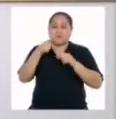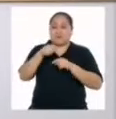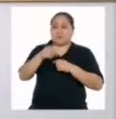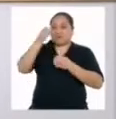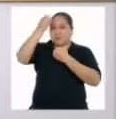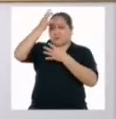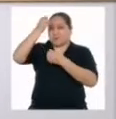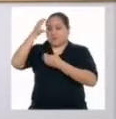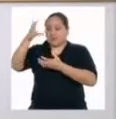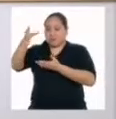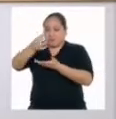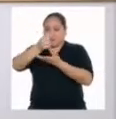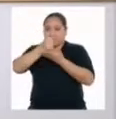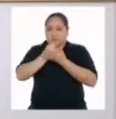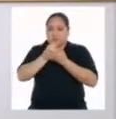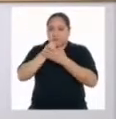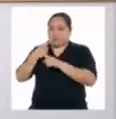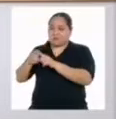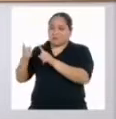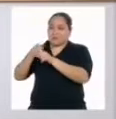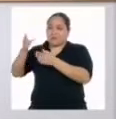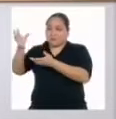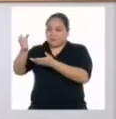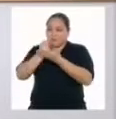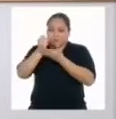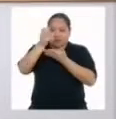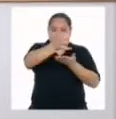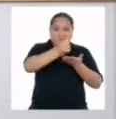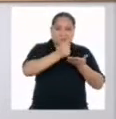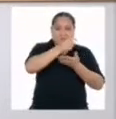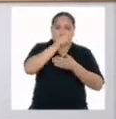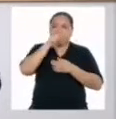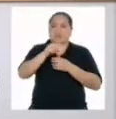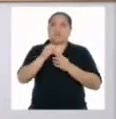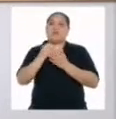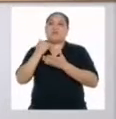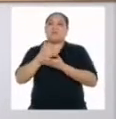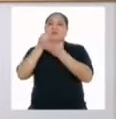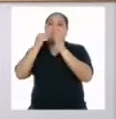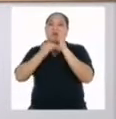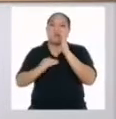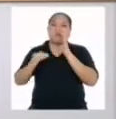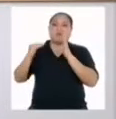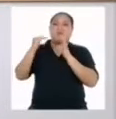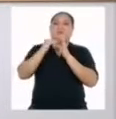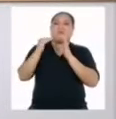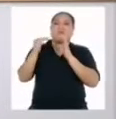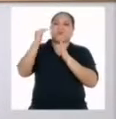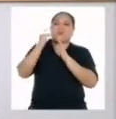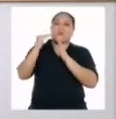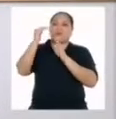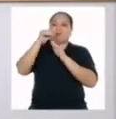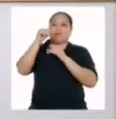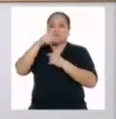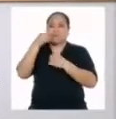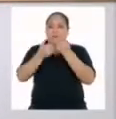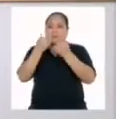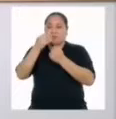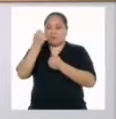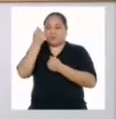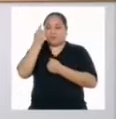entre la información obtenida de distintas fuentes es señal de progreso en el proceso de comprensión.